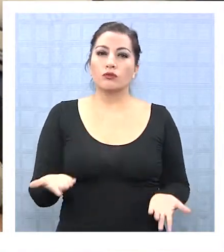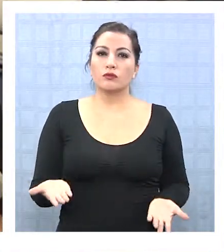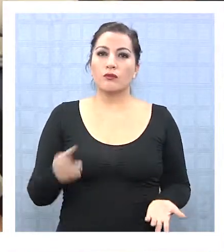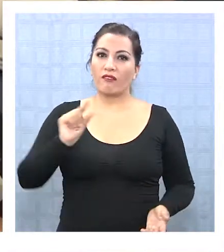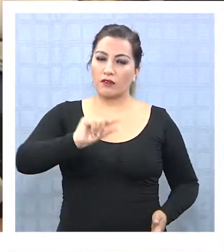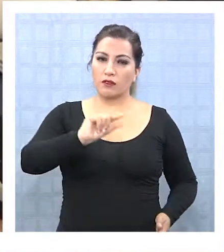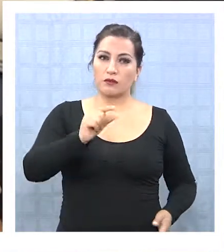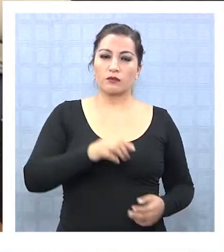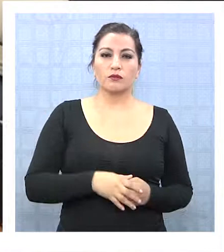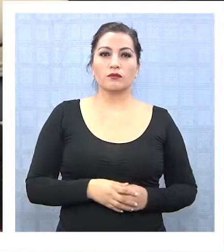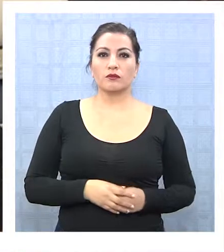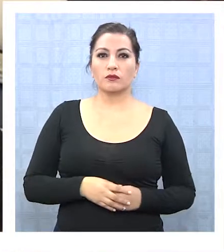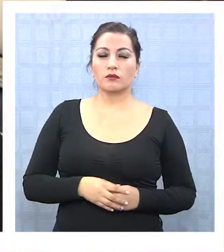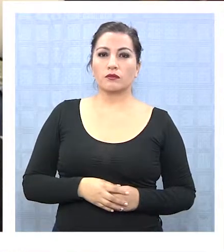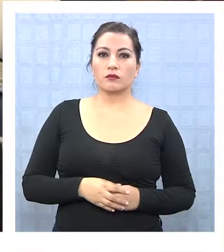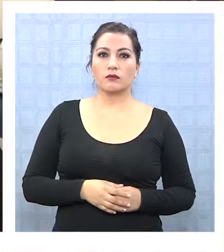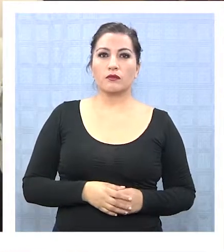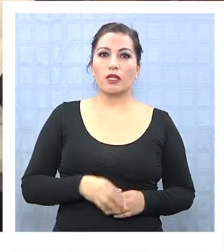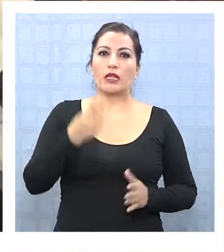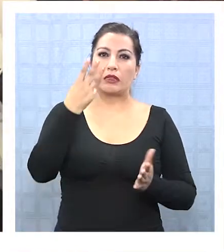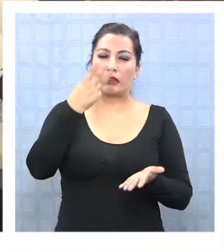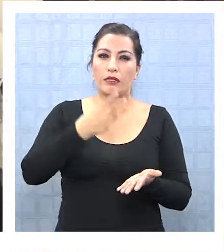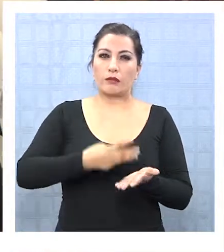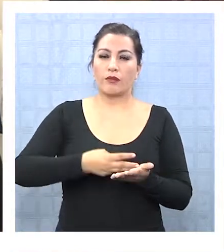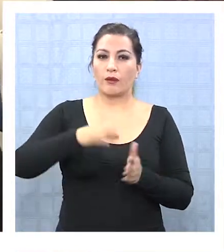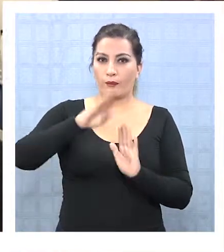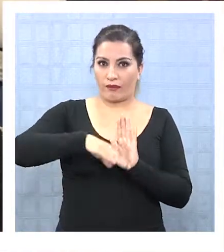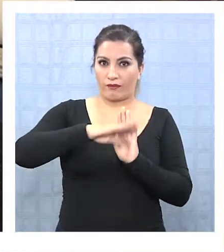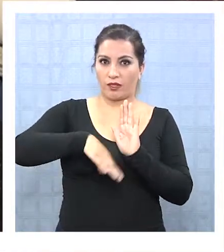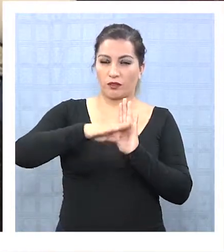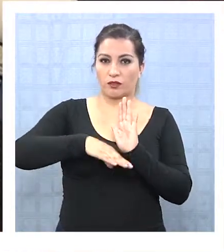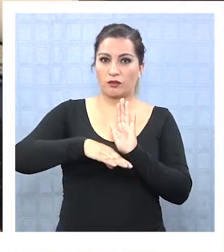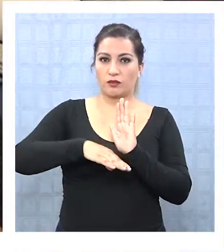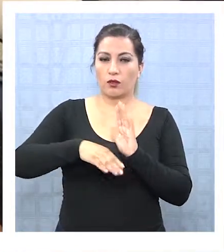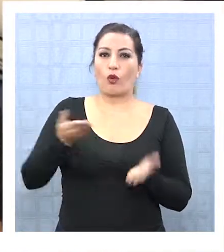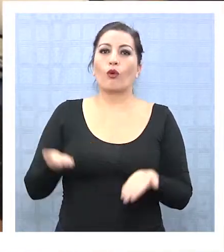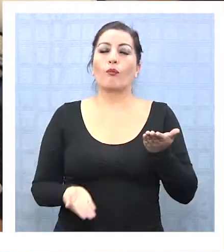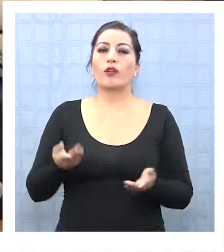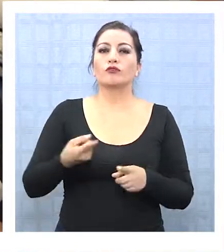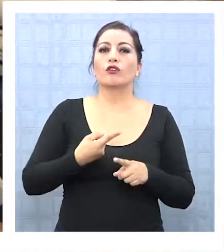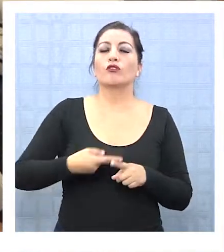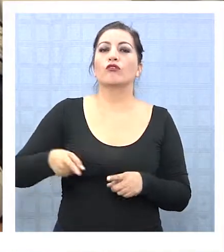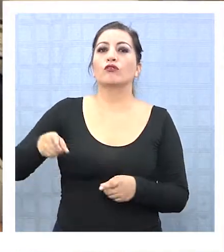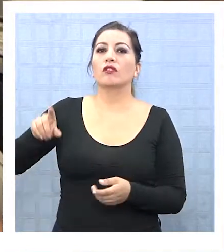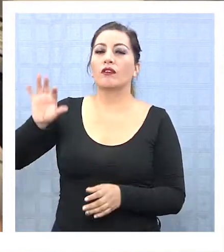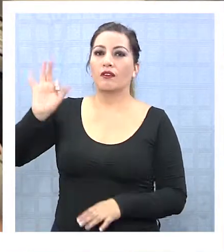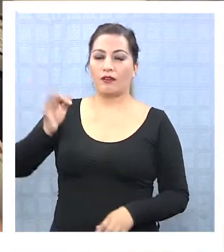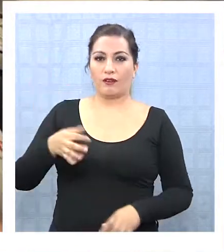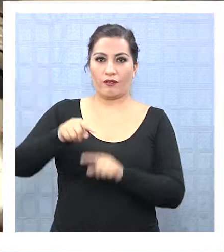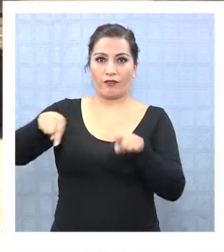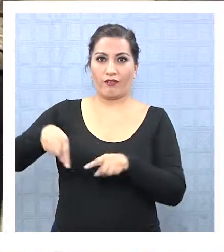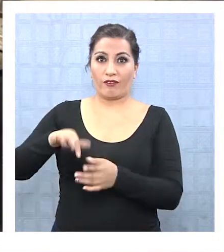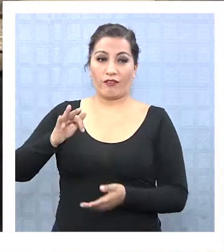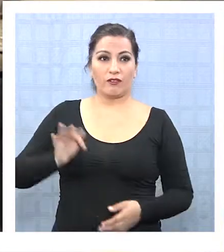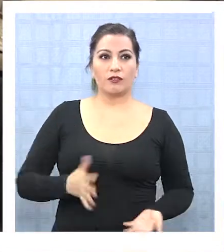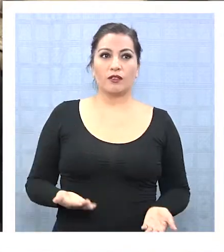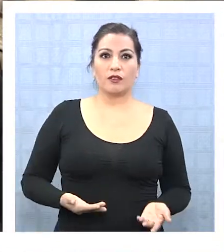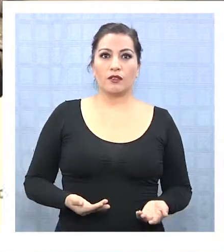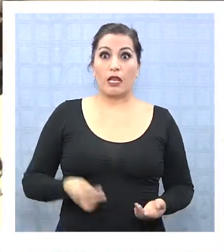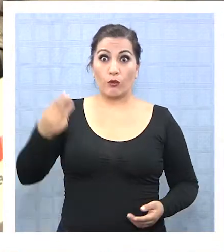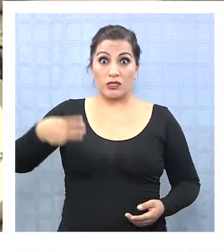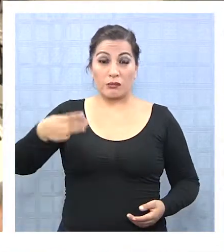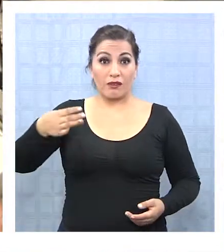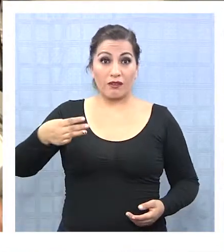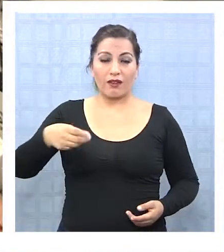barato? Como 3.000 pesos en relación al de la farmacia municipal. ¿Más barato que la